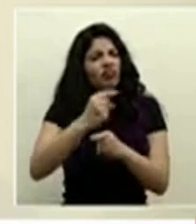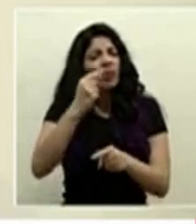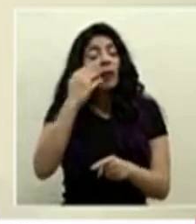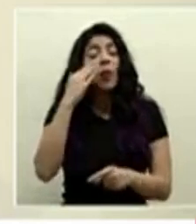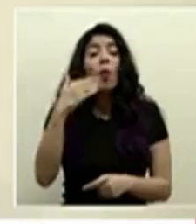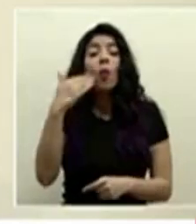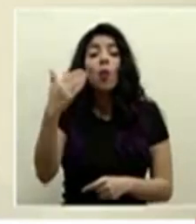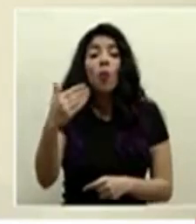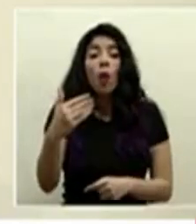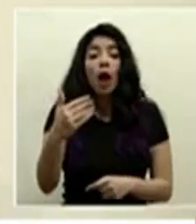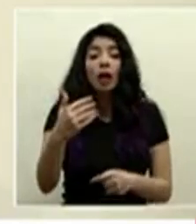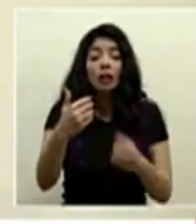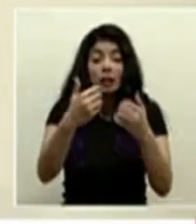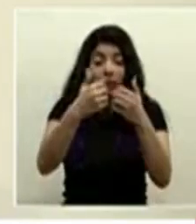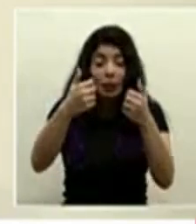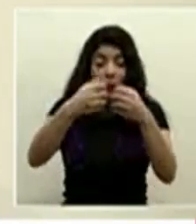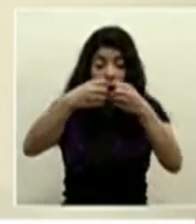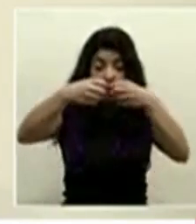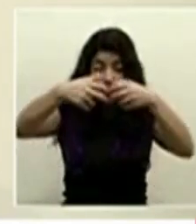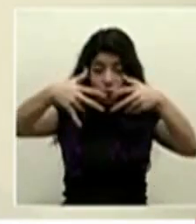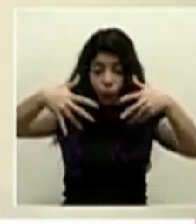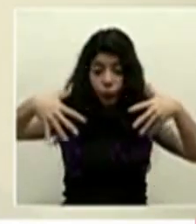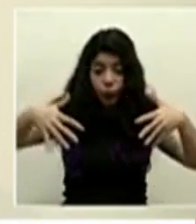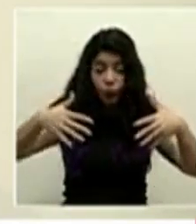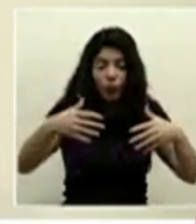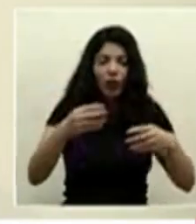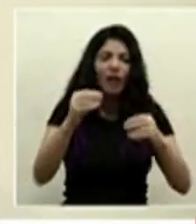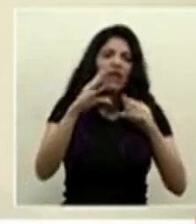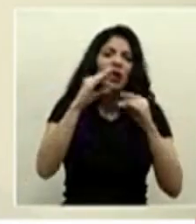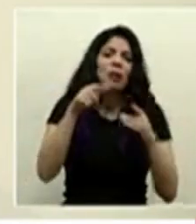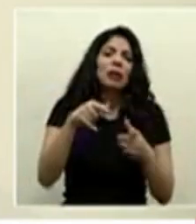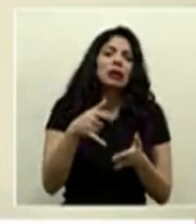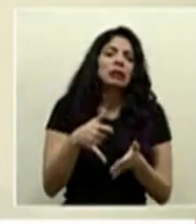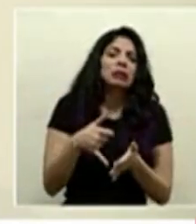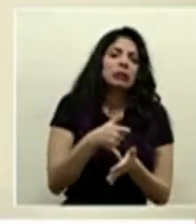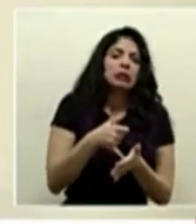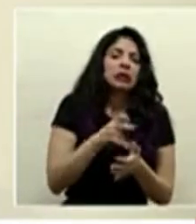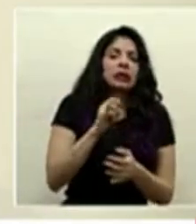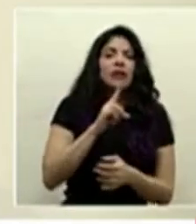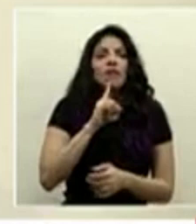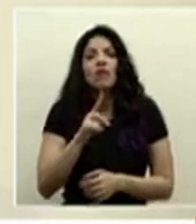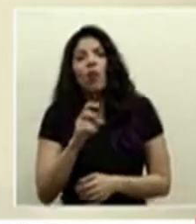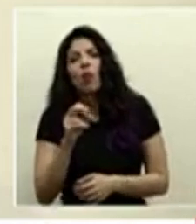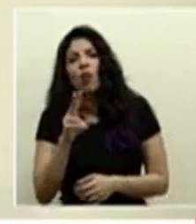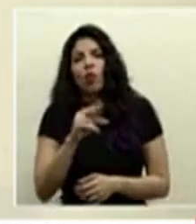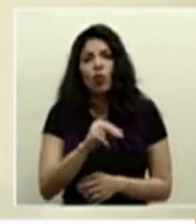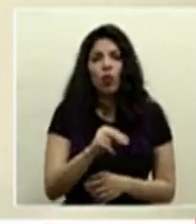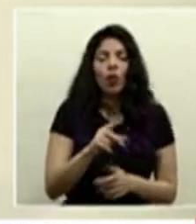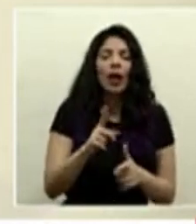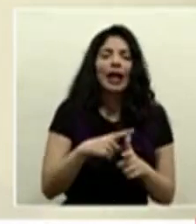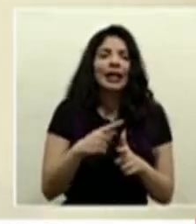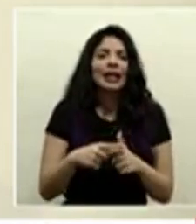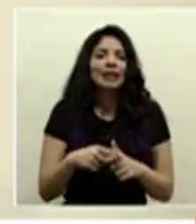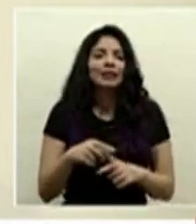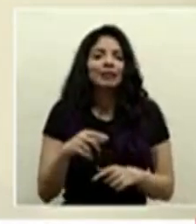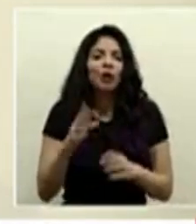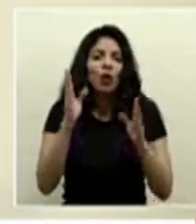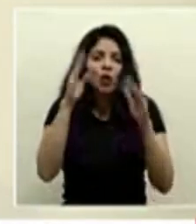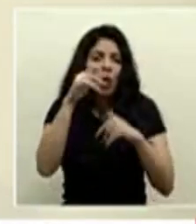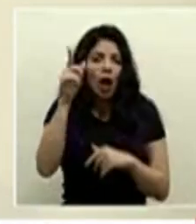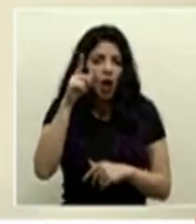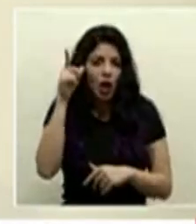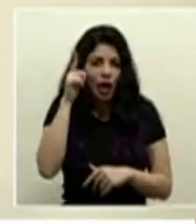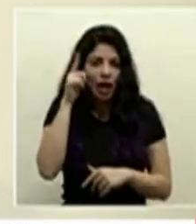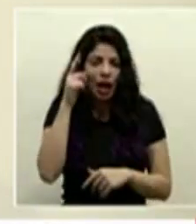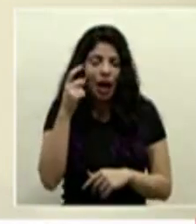ya cuando empezamos a desagregarlo en unidades menores el dato pierde mucha certeza entonces en realidad no sería como lo más lógico desde el punto